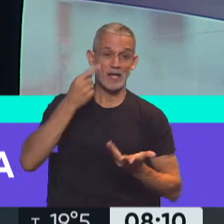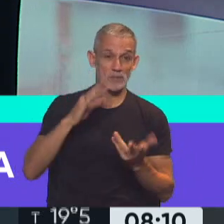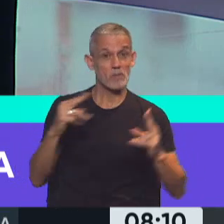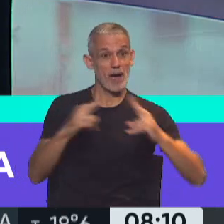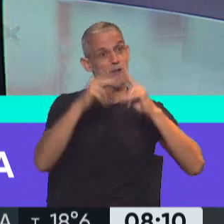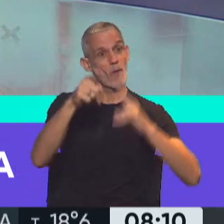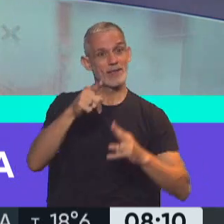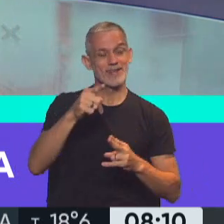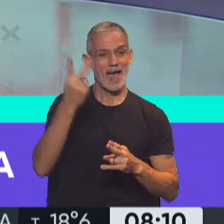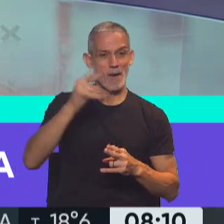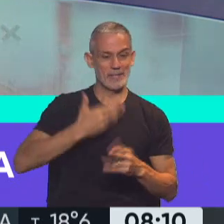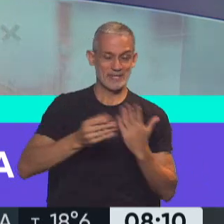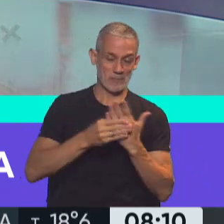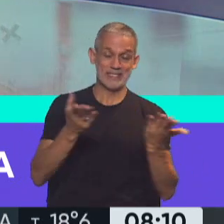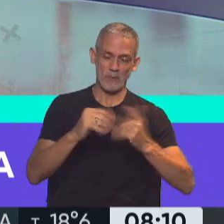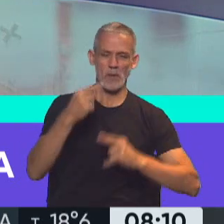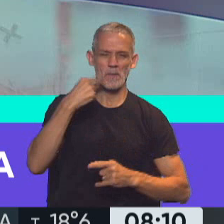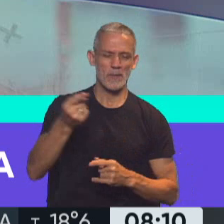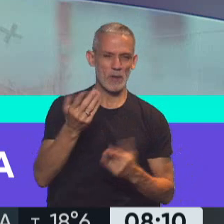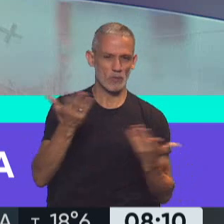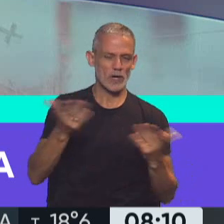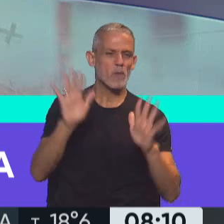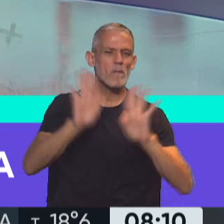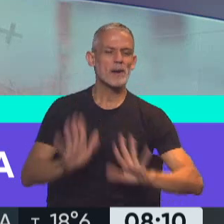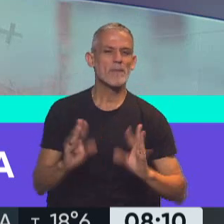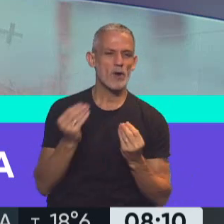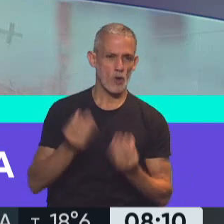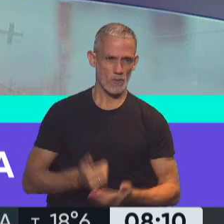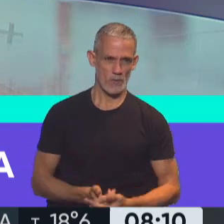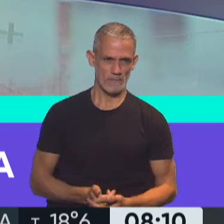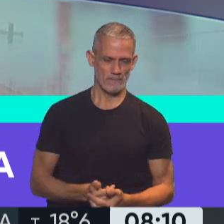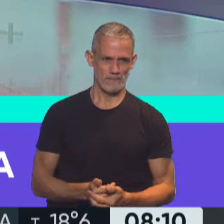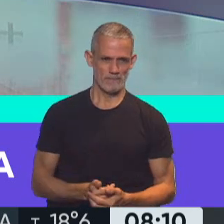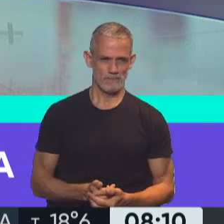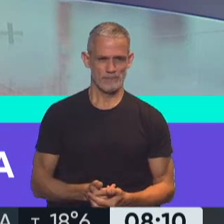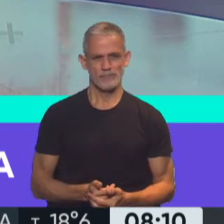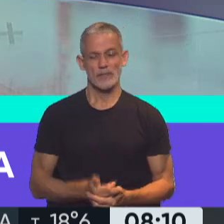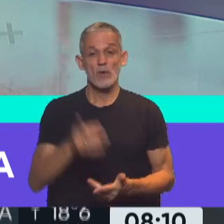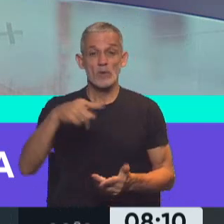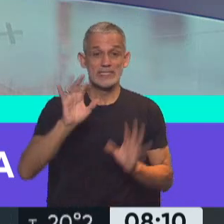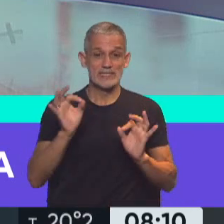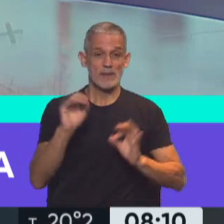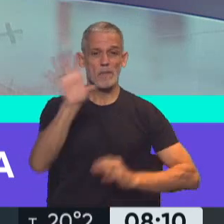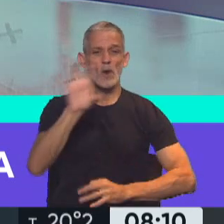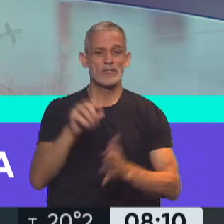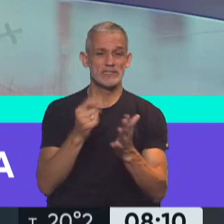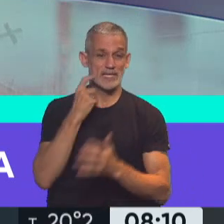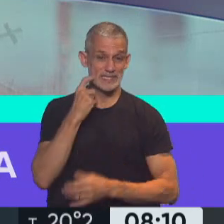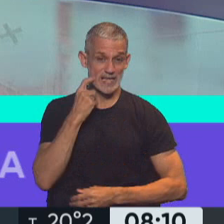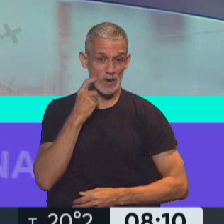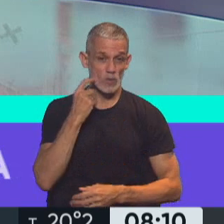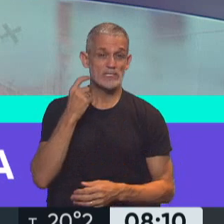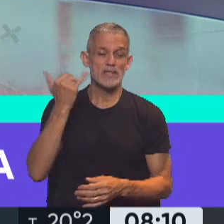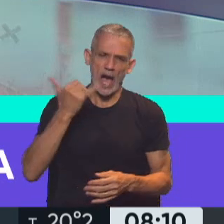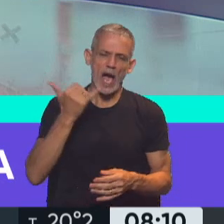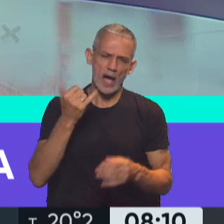viceministra. Bueno, consultarle, ¿qué es lo que está preparado? Bueno, ustedes saben que nuestra provincia realmente tiene